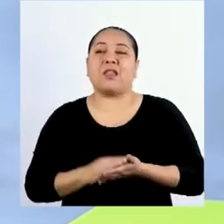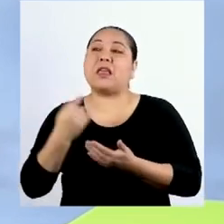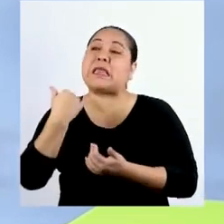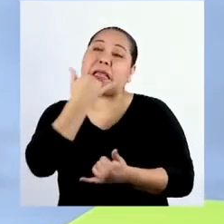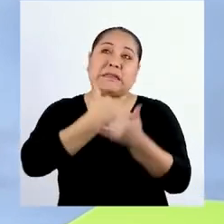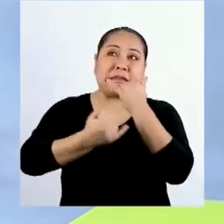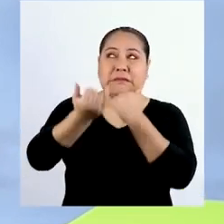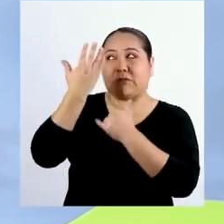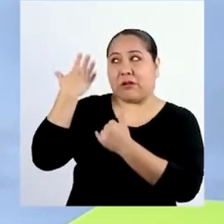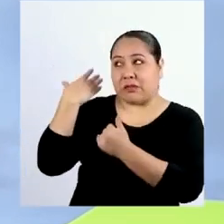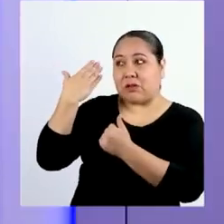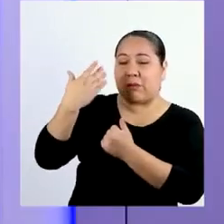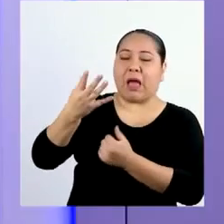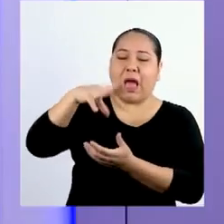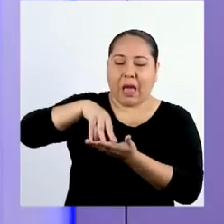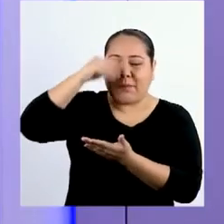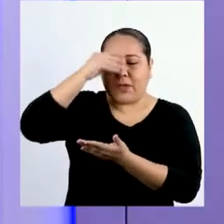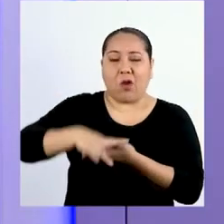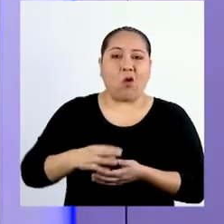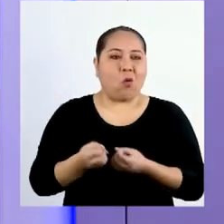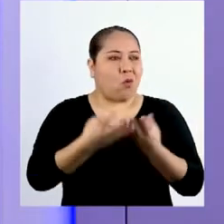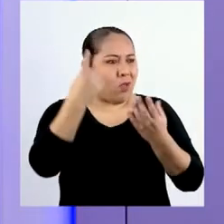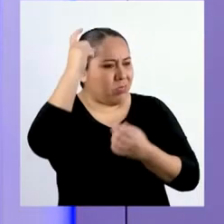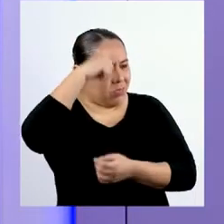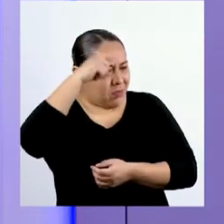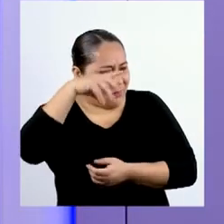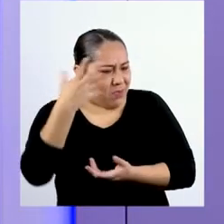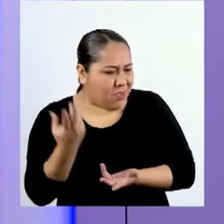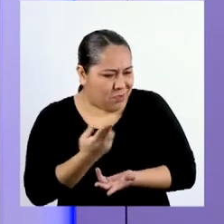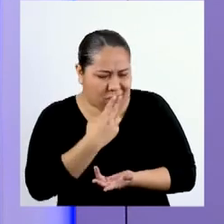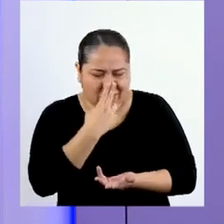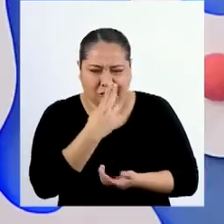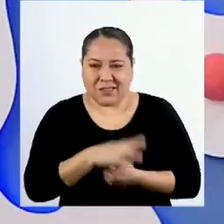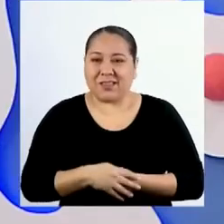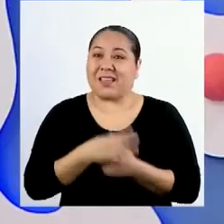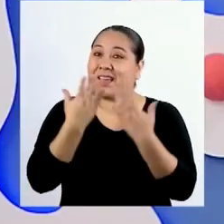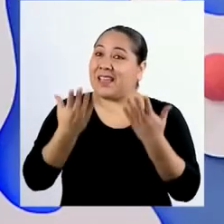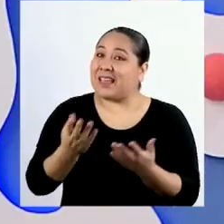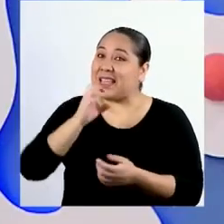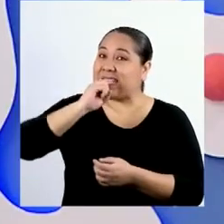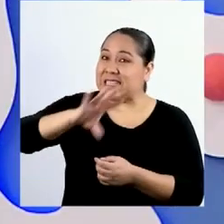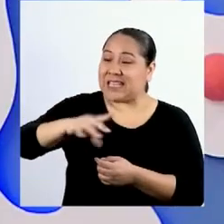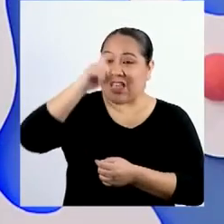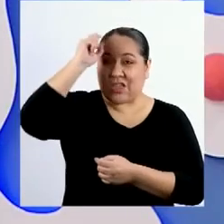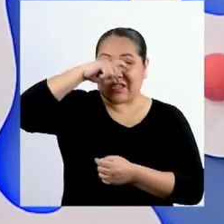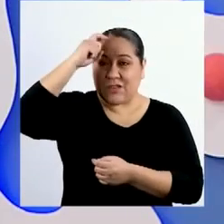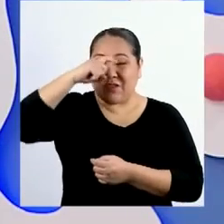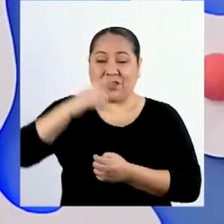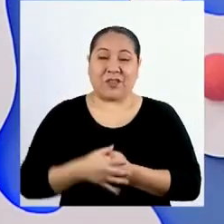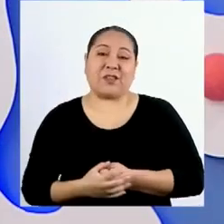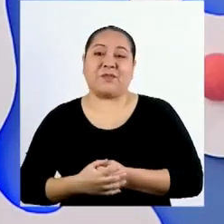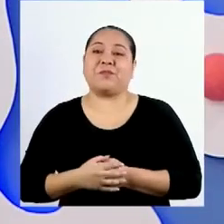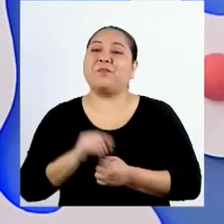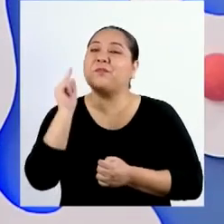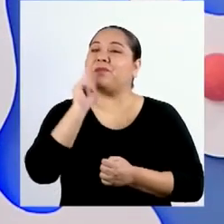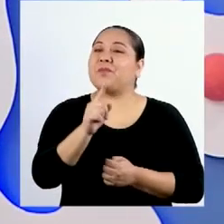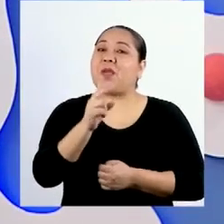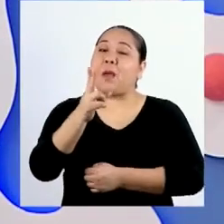nuestros errores. ¡Cuánta sabiduría, tocino! Y hablando de sabiduría,